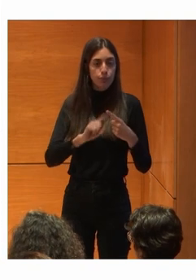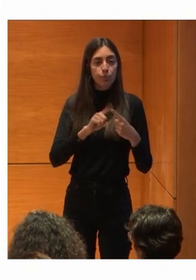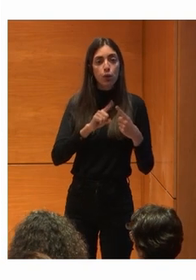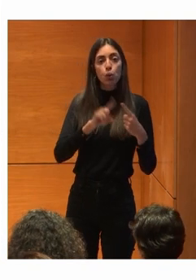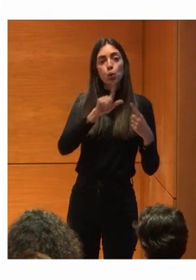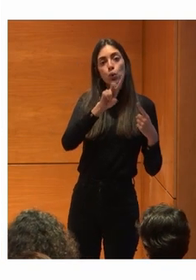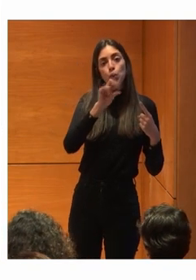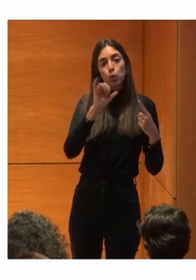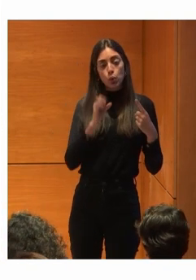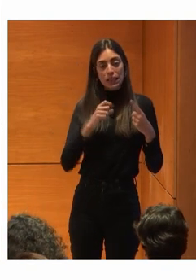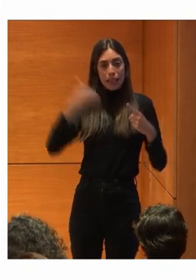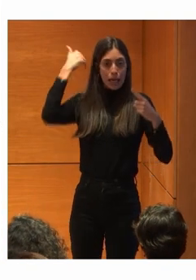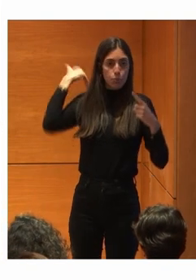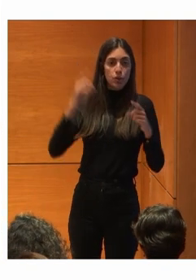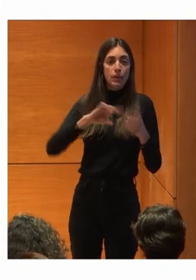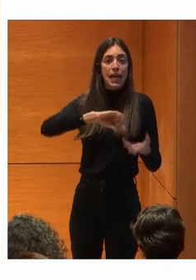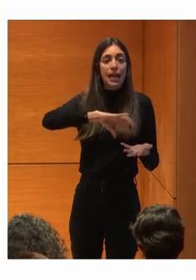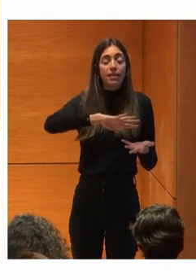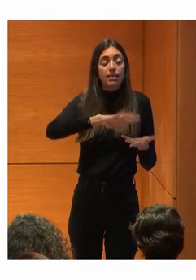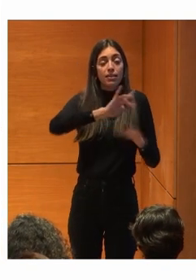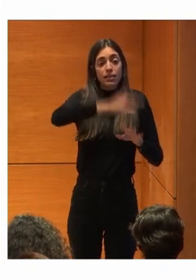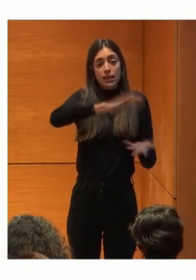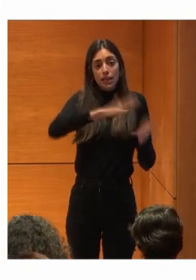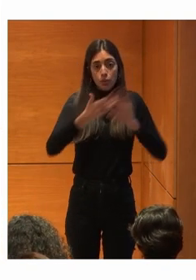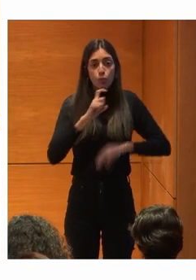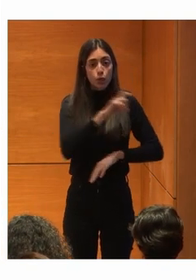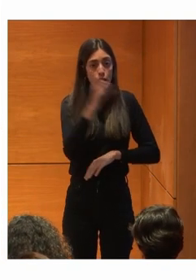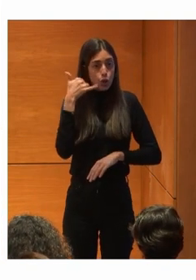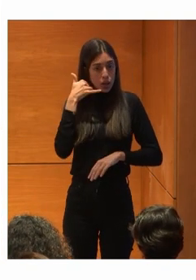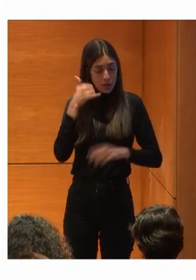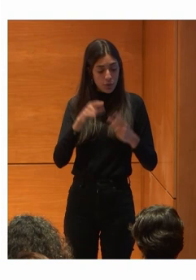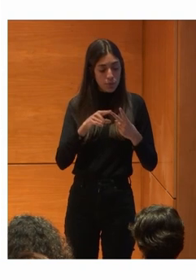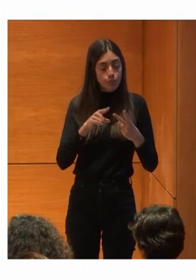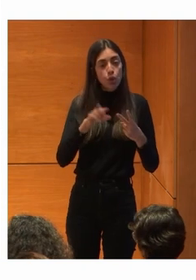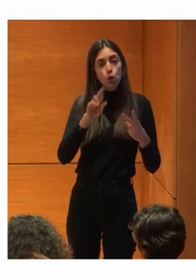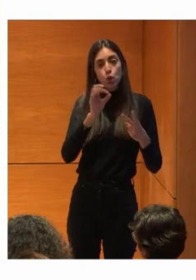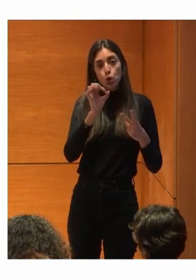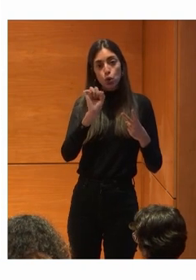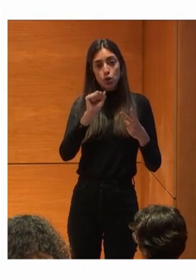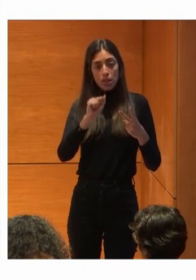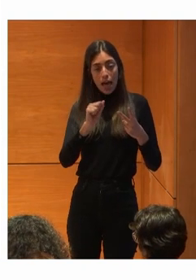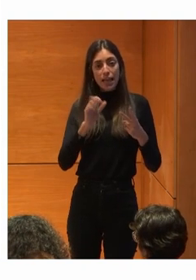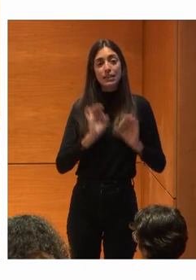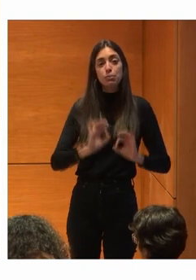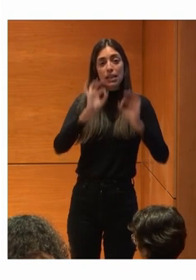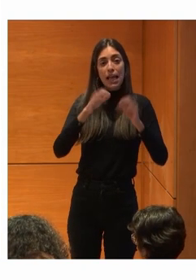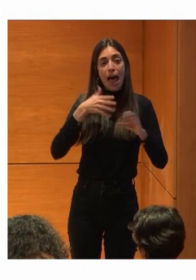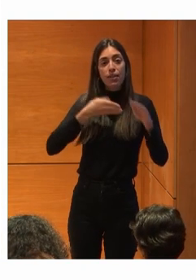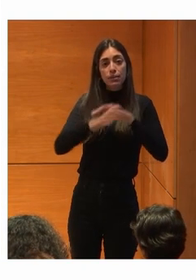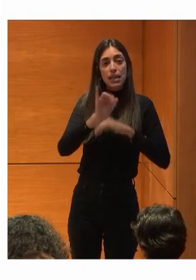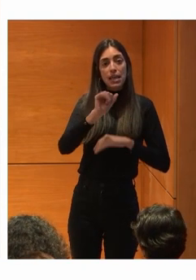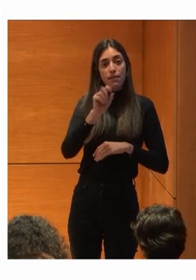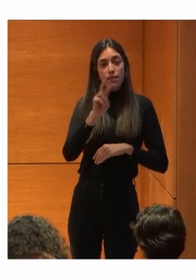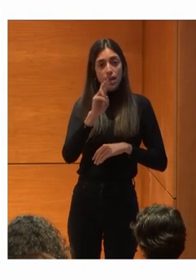Rojo Es el responsable De transformación digital De entidades sociales De Fundación Telefónica Rosa Mozota Especialista en accesibilidad De Iberus